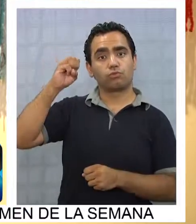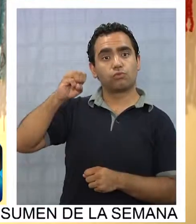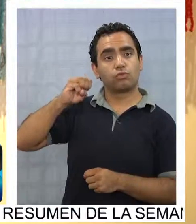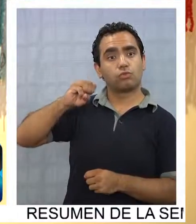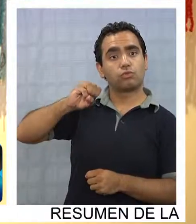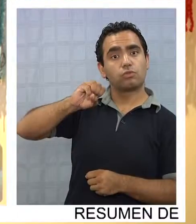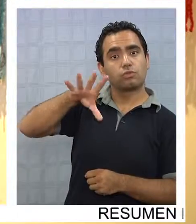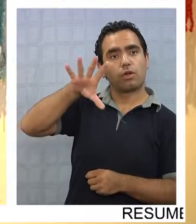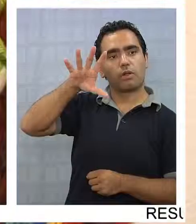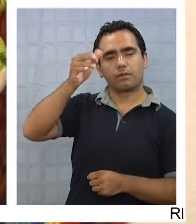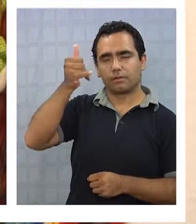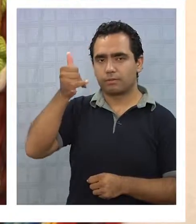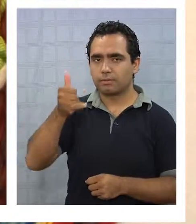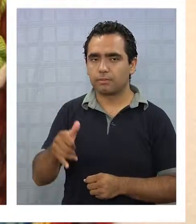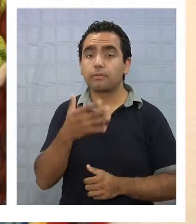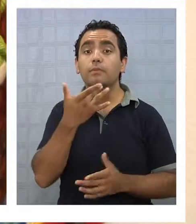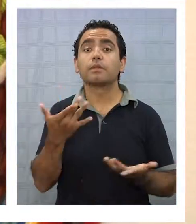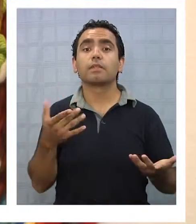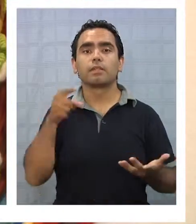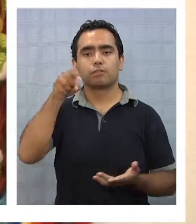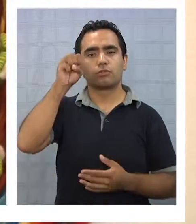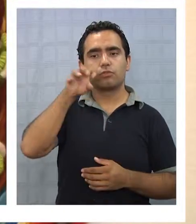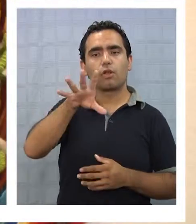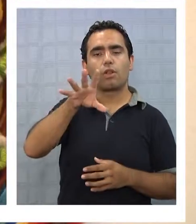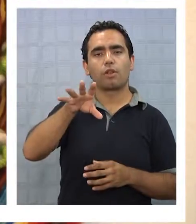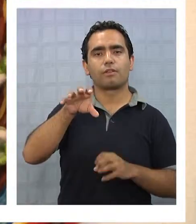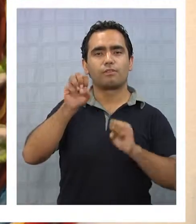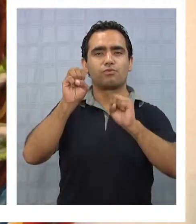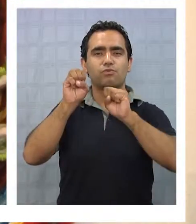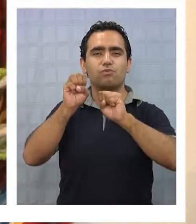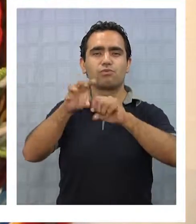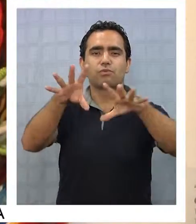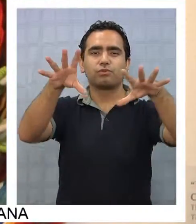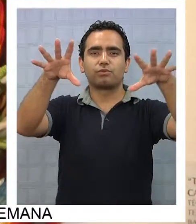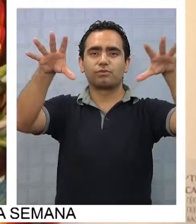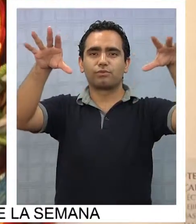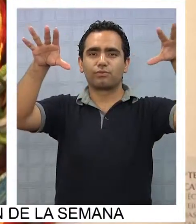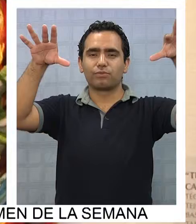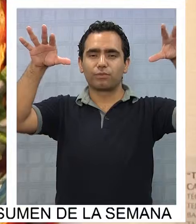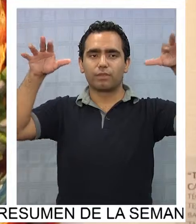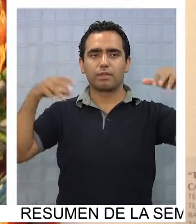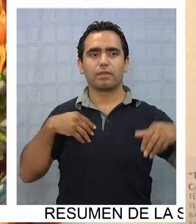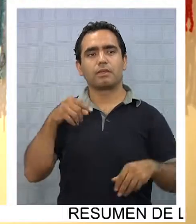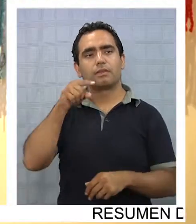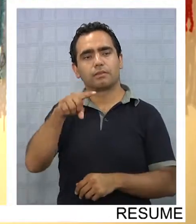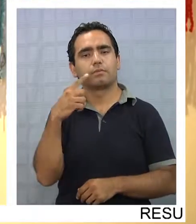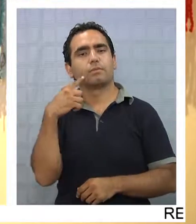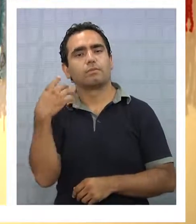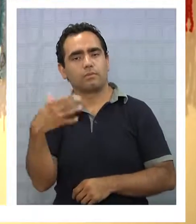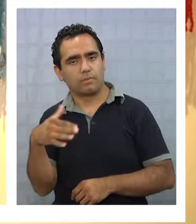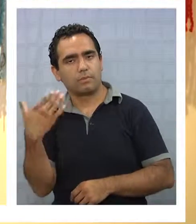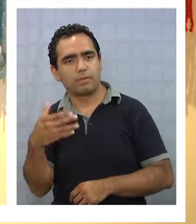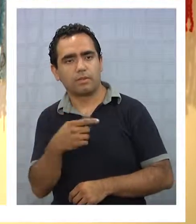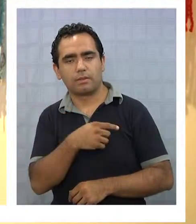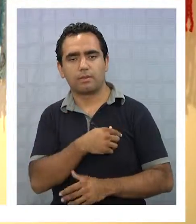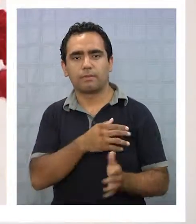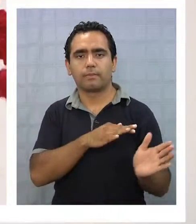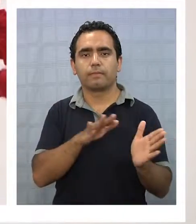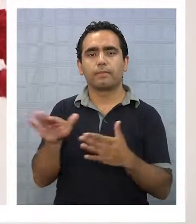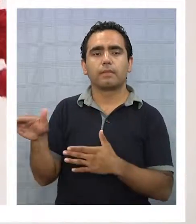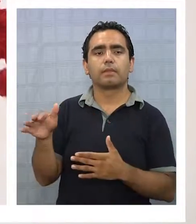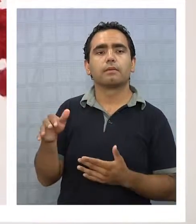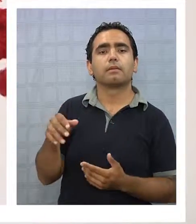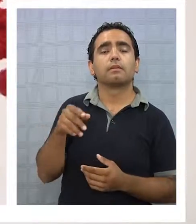sol en cada una de sus obras, ¿por qué? Porque da luz, que es otro de los apelativos que tiene el nombre de esta exposición.